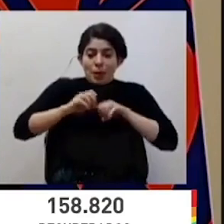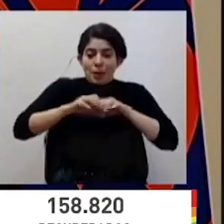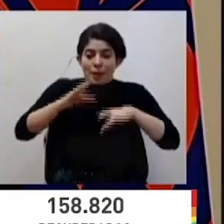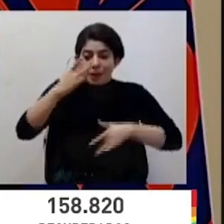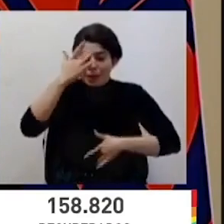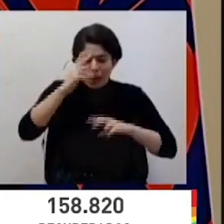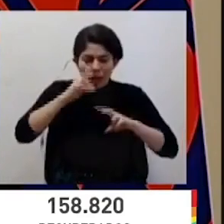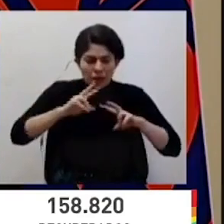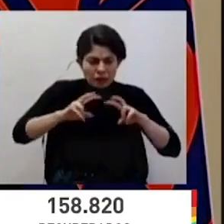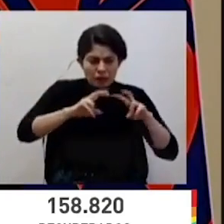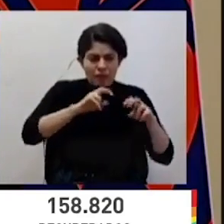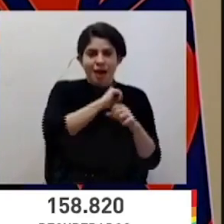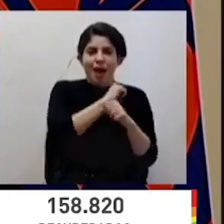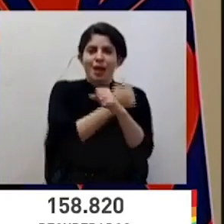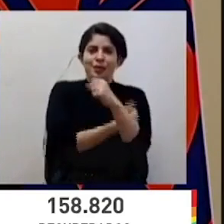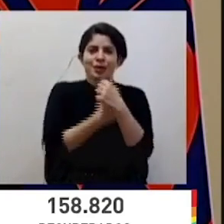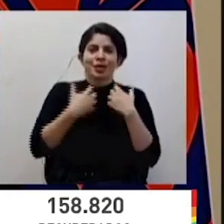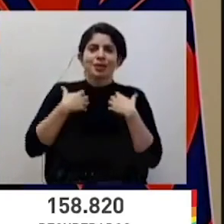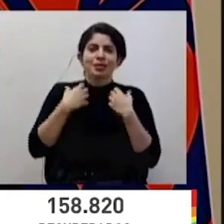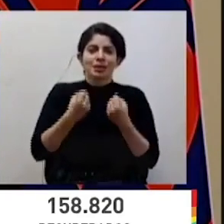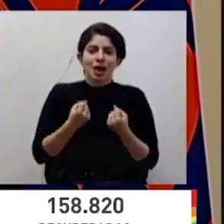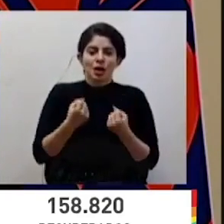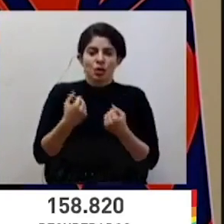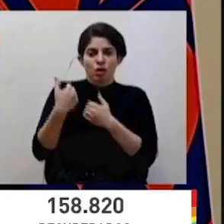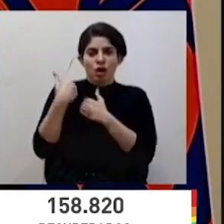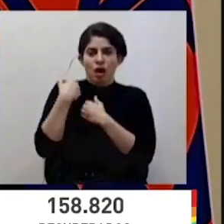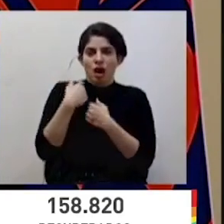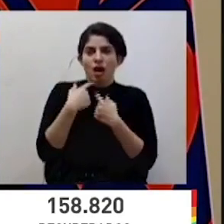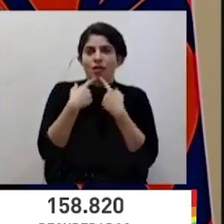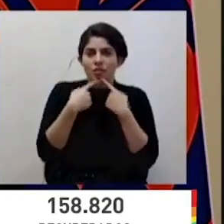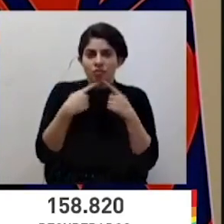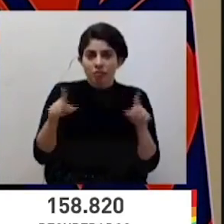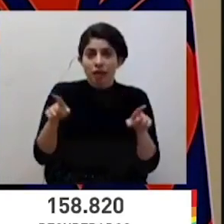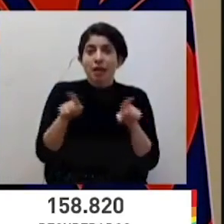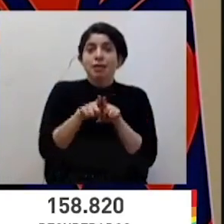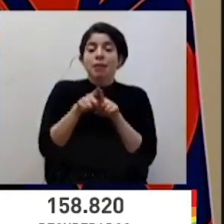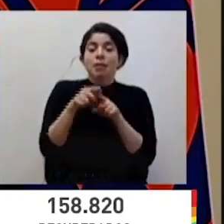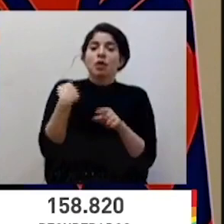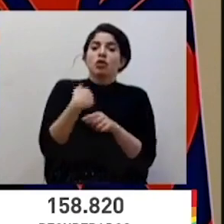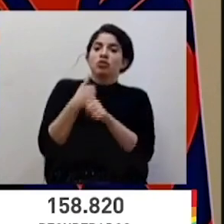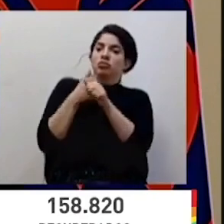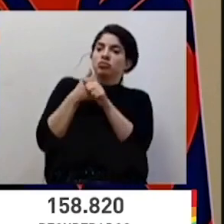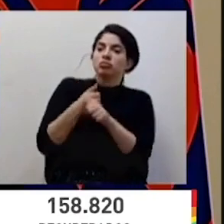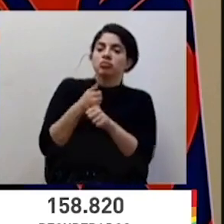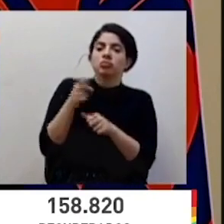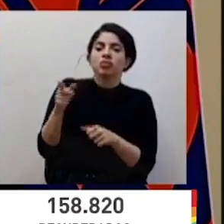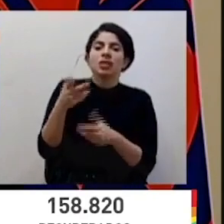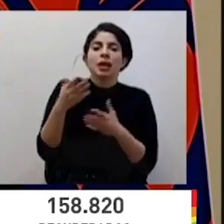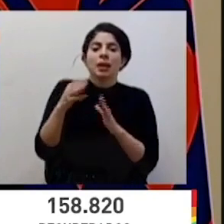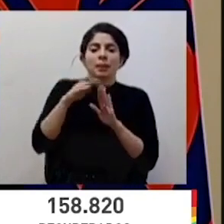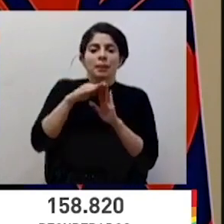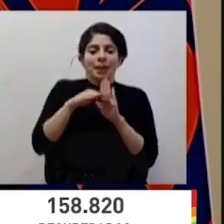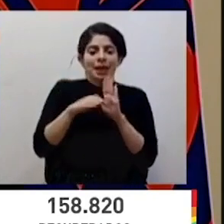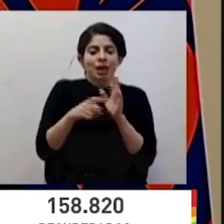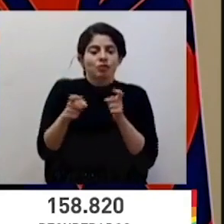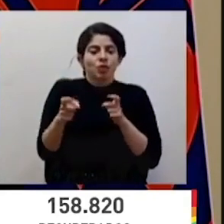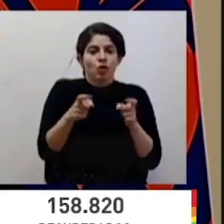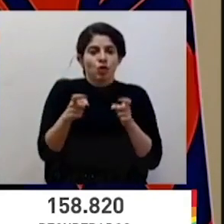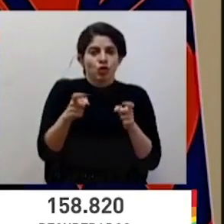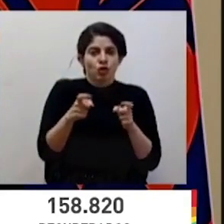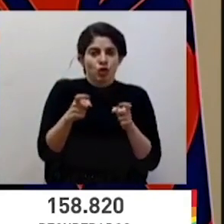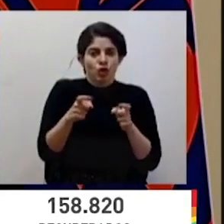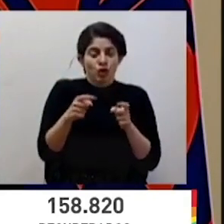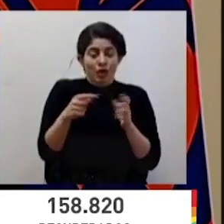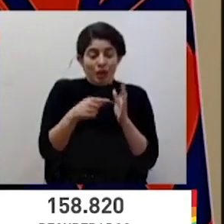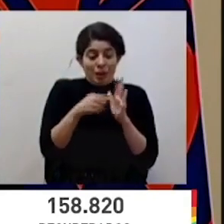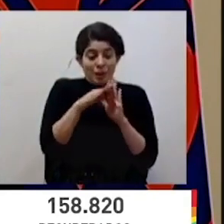que las autoridades sanitarias emitan y también de la recomendación de las medidas de control que al